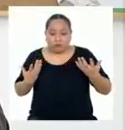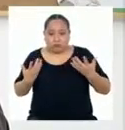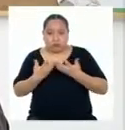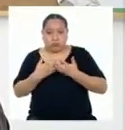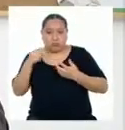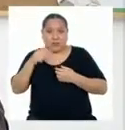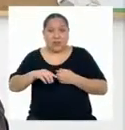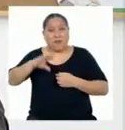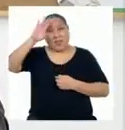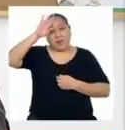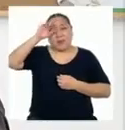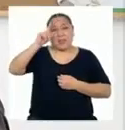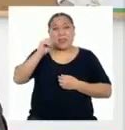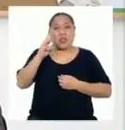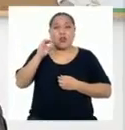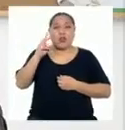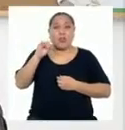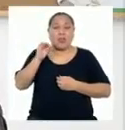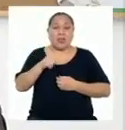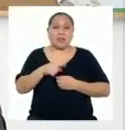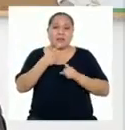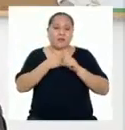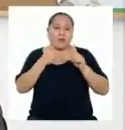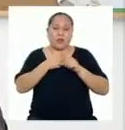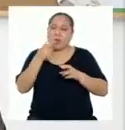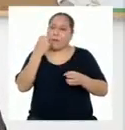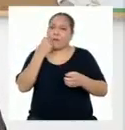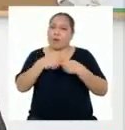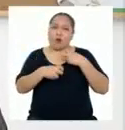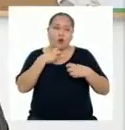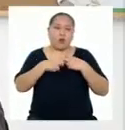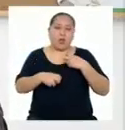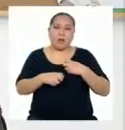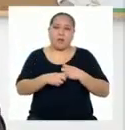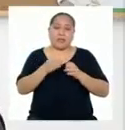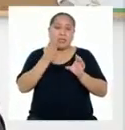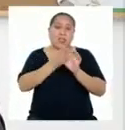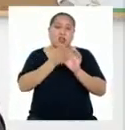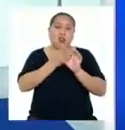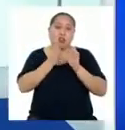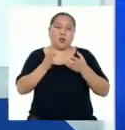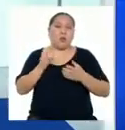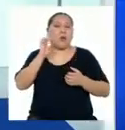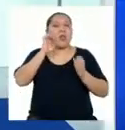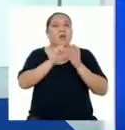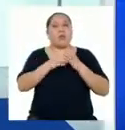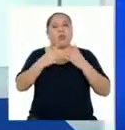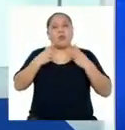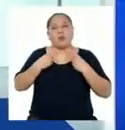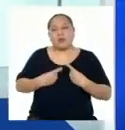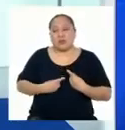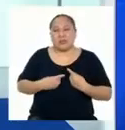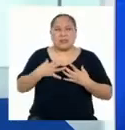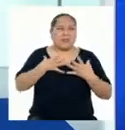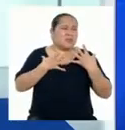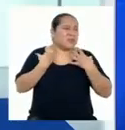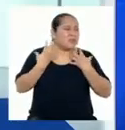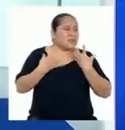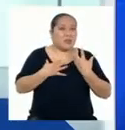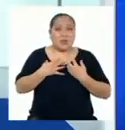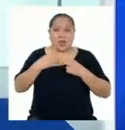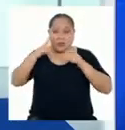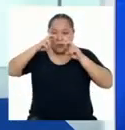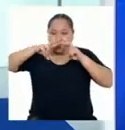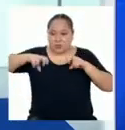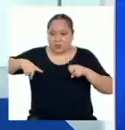enfermedades tiroideas y diversos trastornos psicológicos como la depresión y el estrés. Estudios en los que investigan al